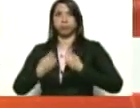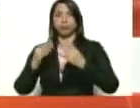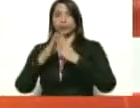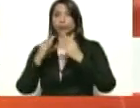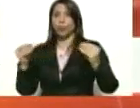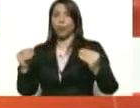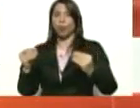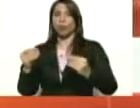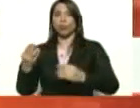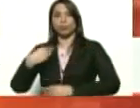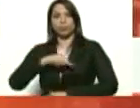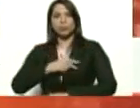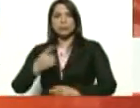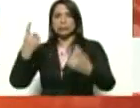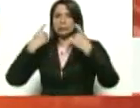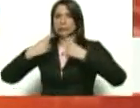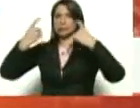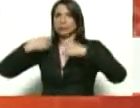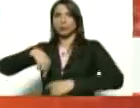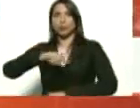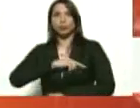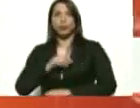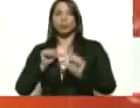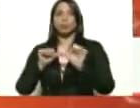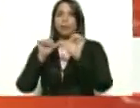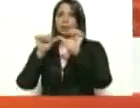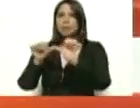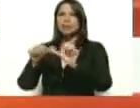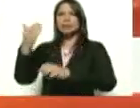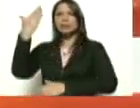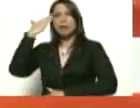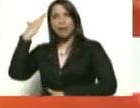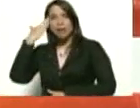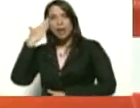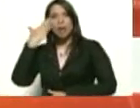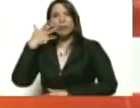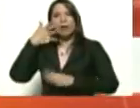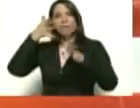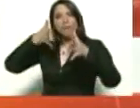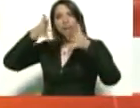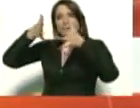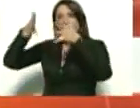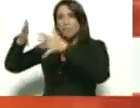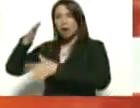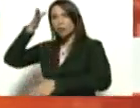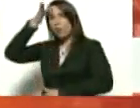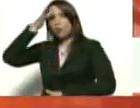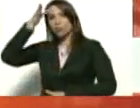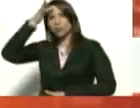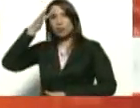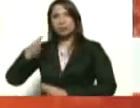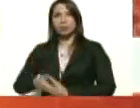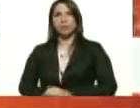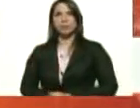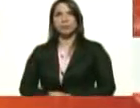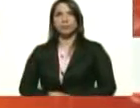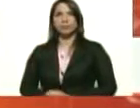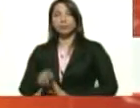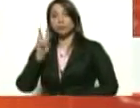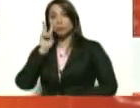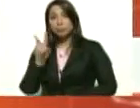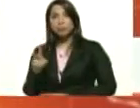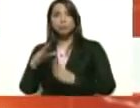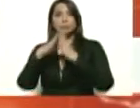nos debe servir a nosotros para seguir alimentando la conciencia, para seguir viendo todas las